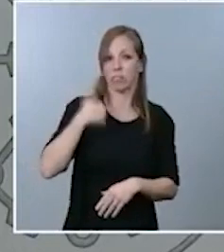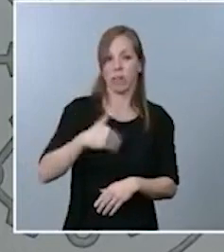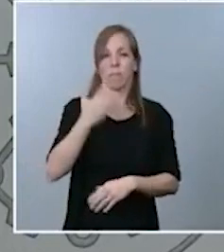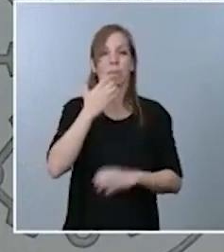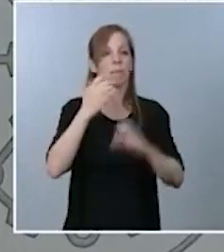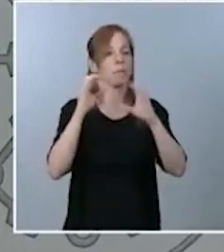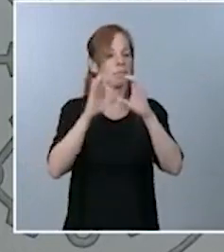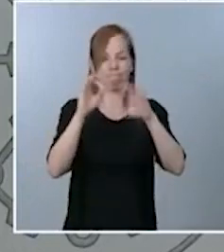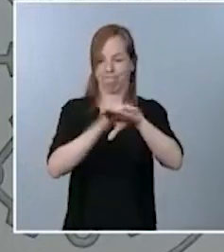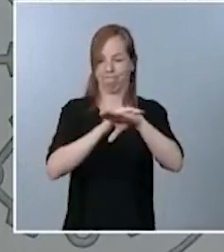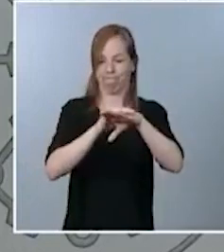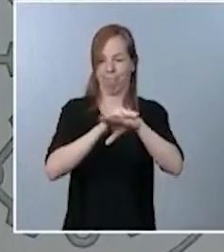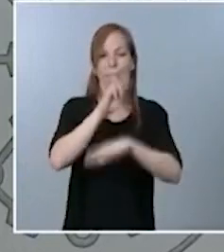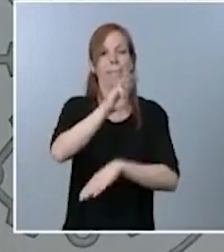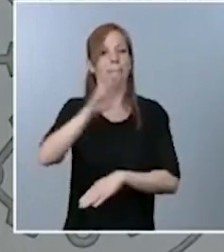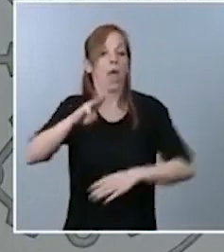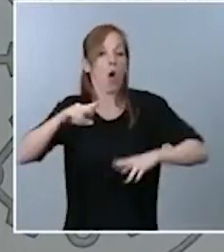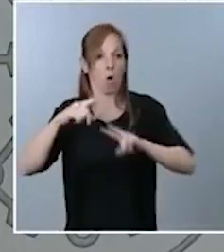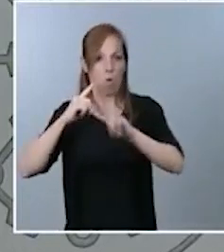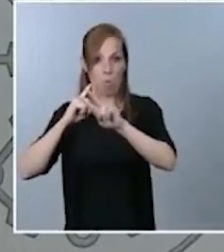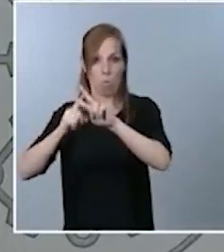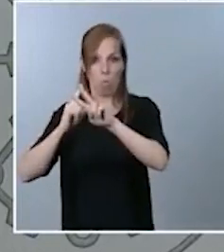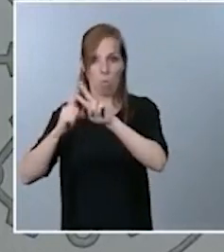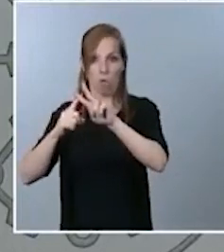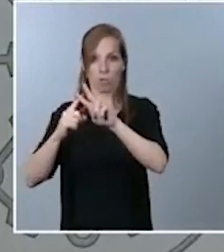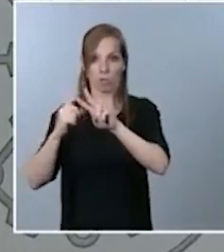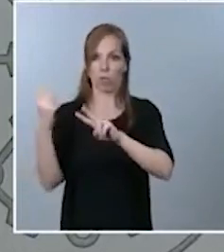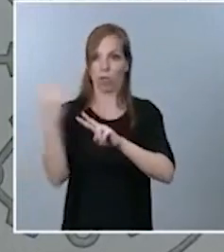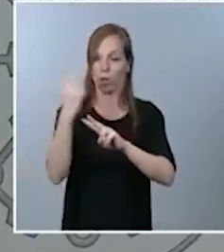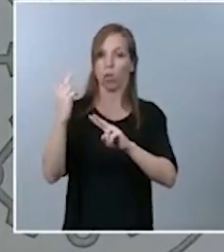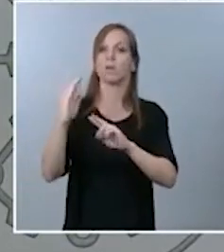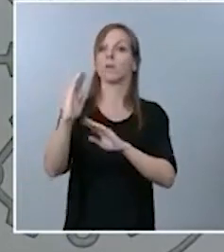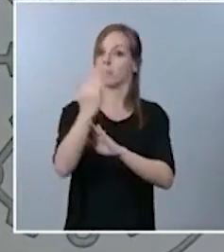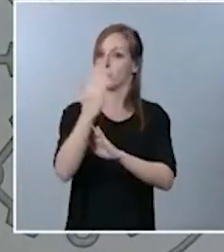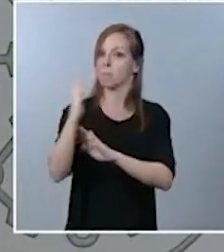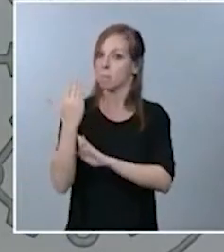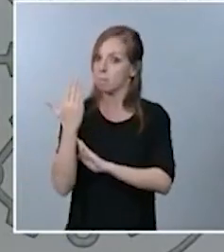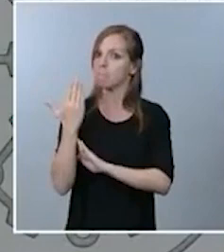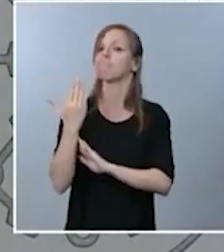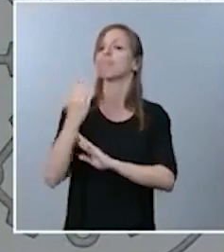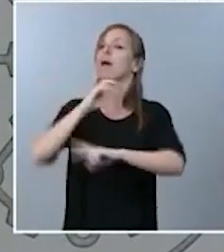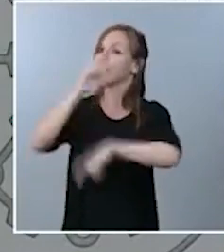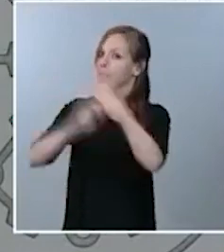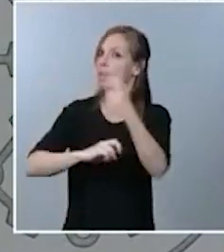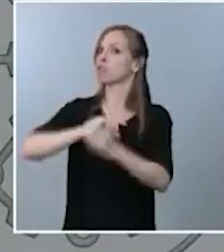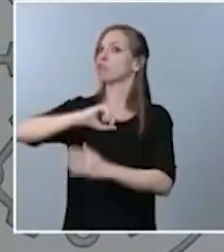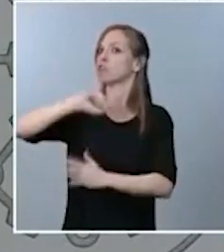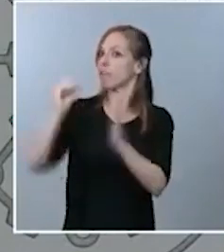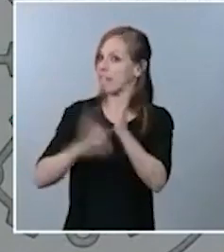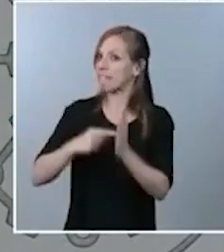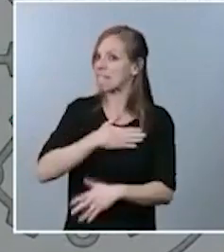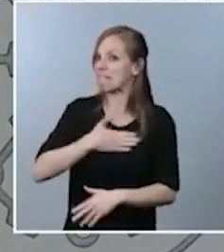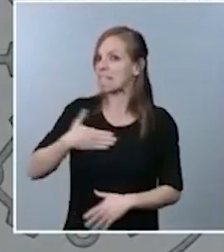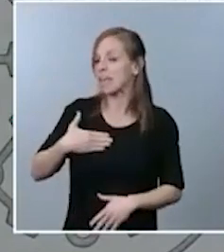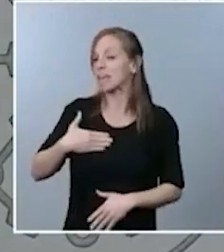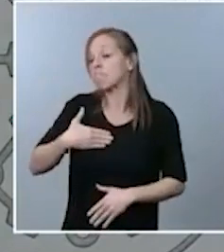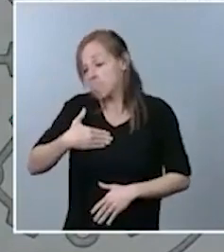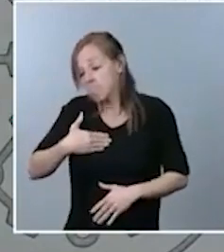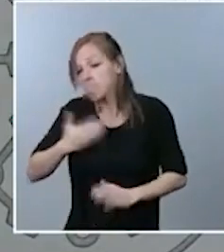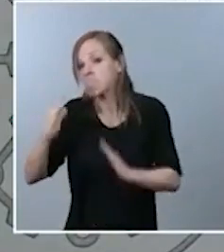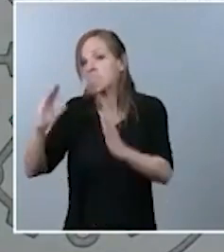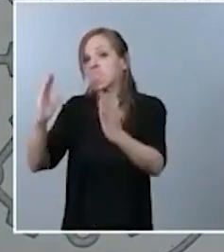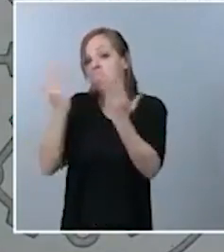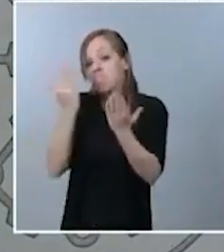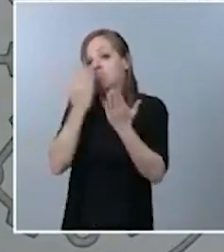Partido Popular o Vox, que presentan, eso sí, enmiendas a la totalidad, también tengamos ocasión de poder estudiar cuáles son las cuestiones que